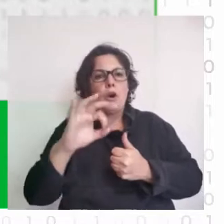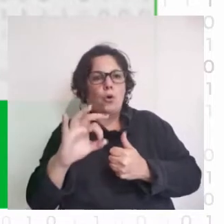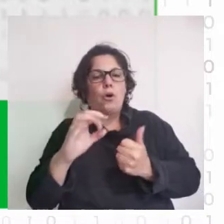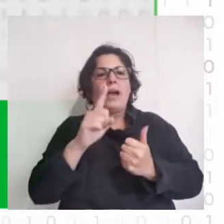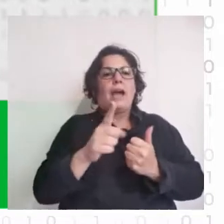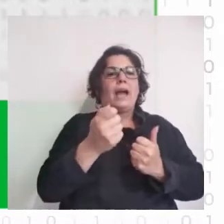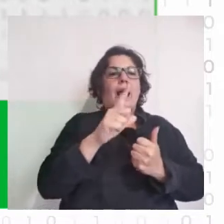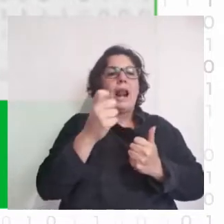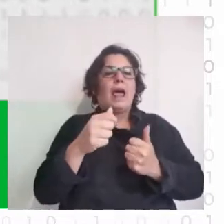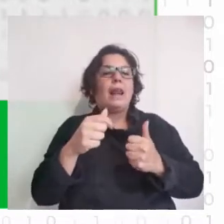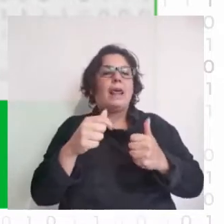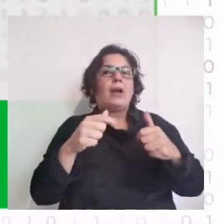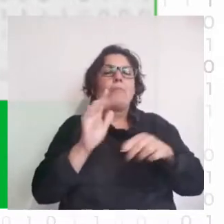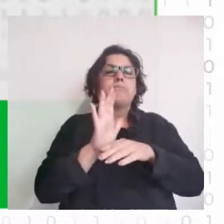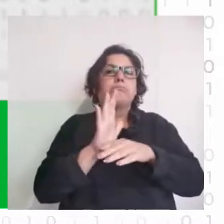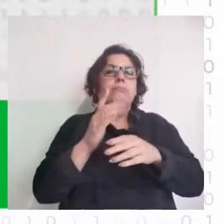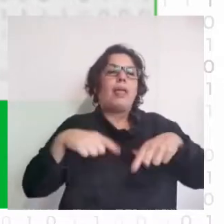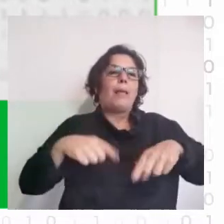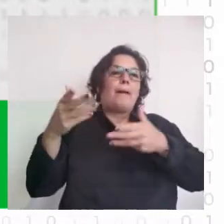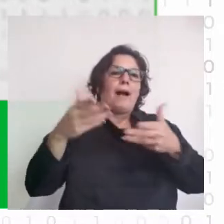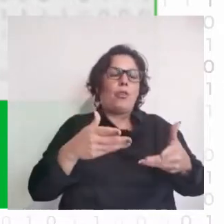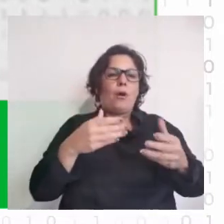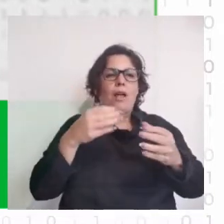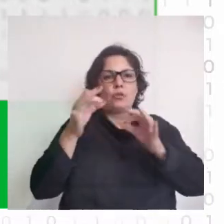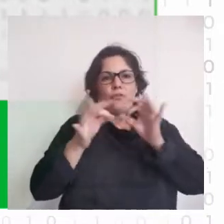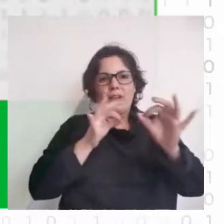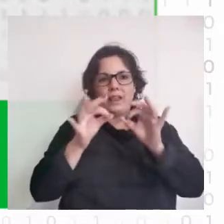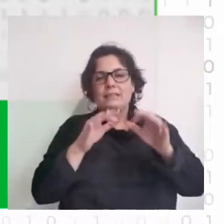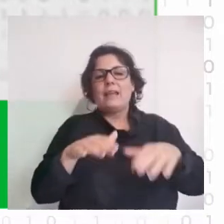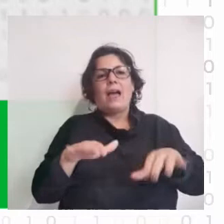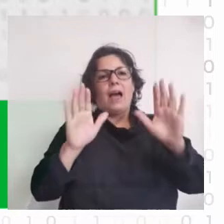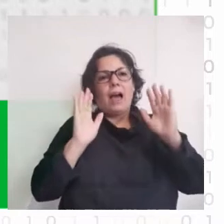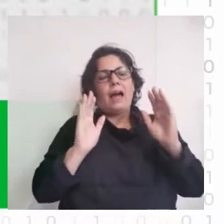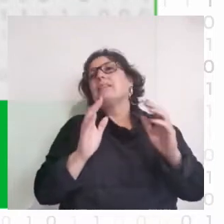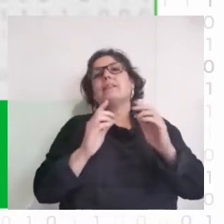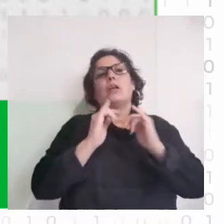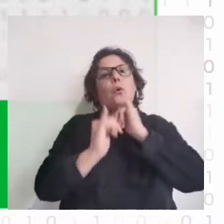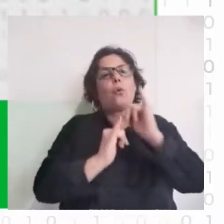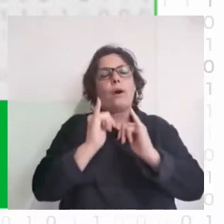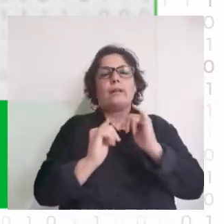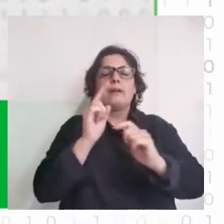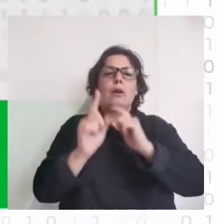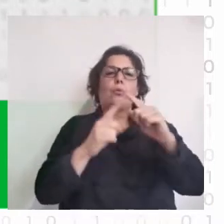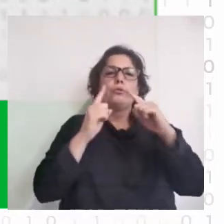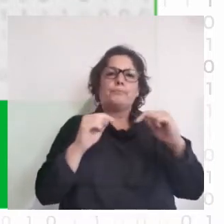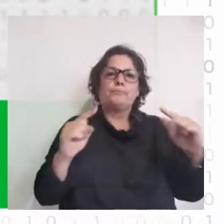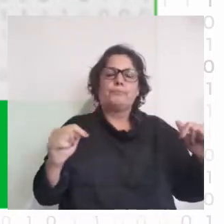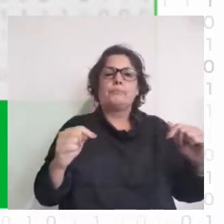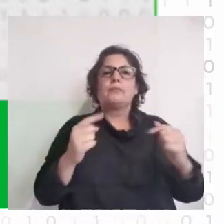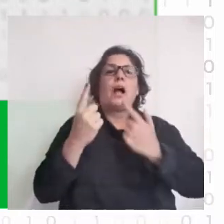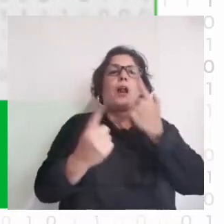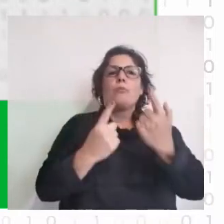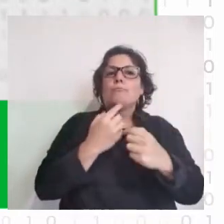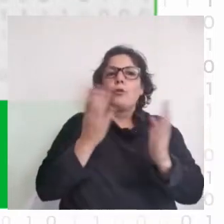embajadoras de la conferencia. Antes de comenzar, vamos a contarles unos detalles de esta conferencia para quienes no pudieron ver la